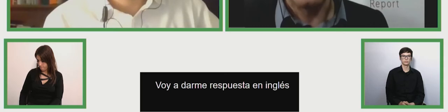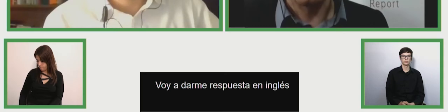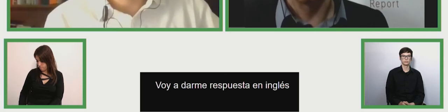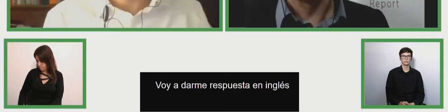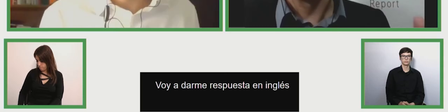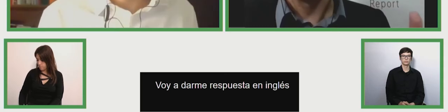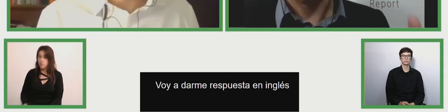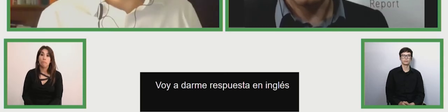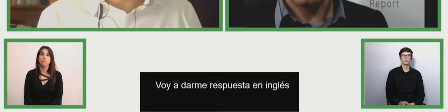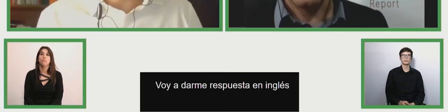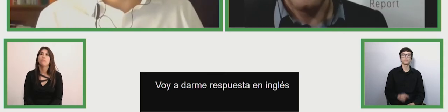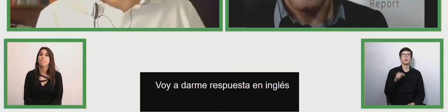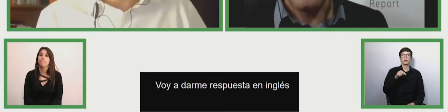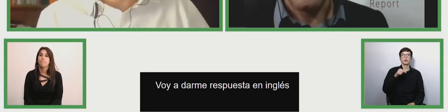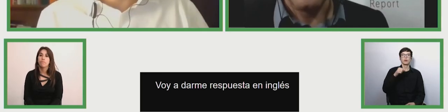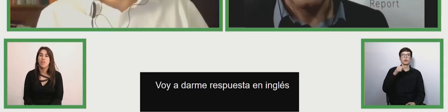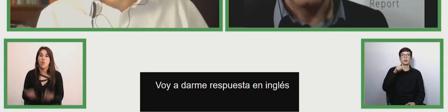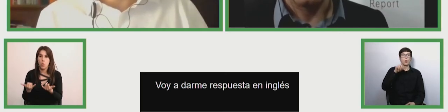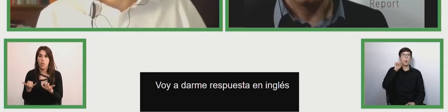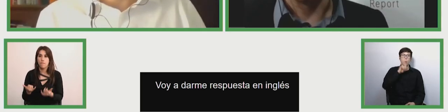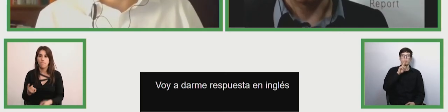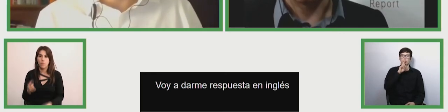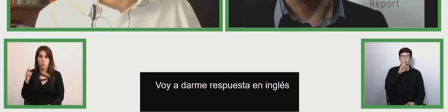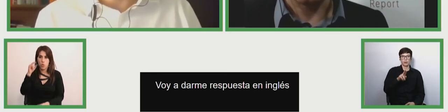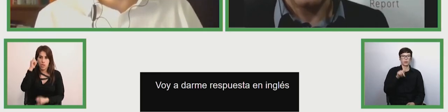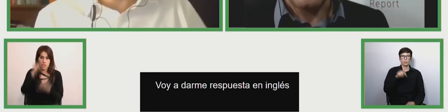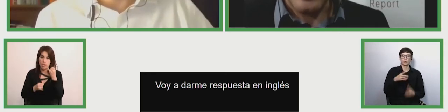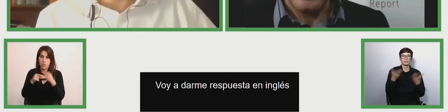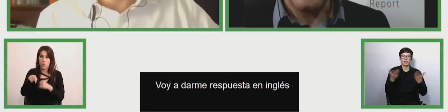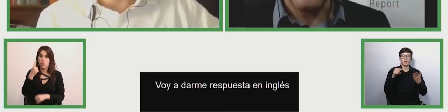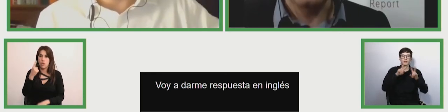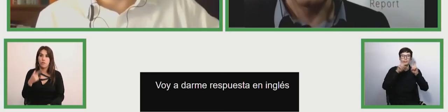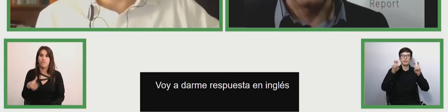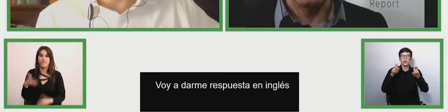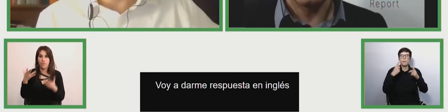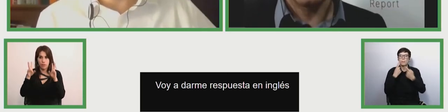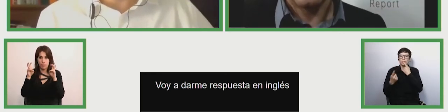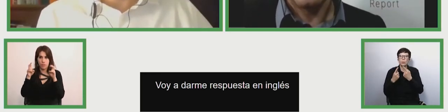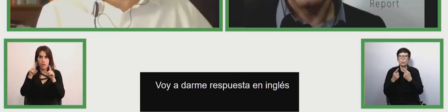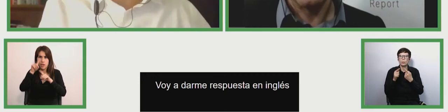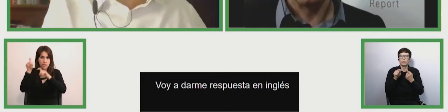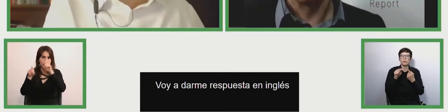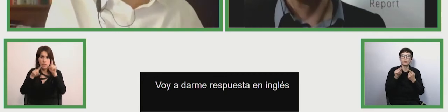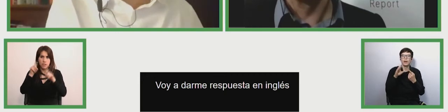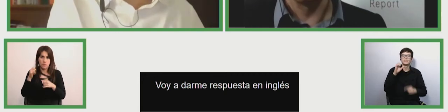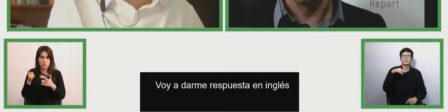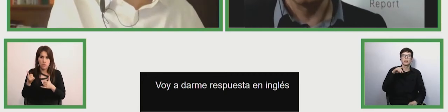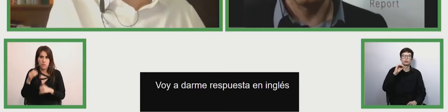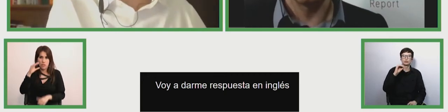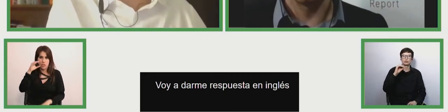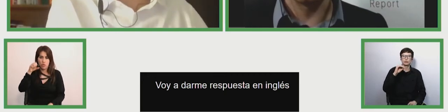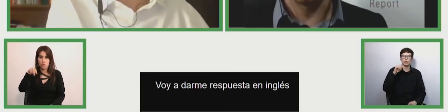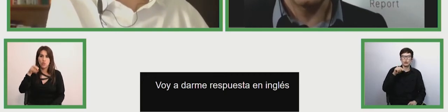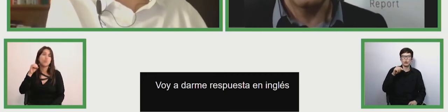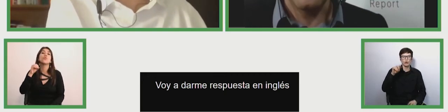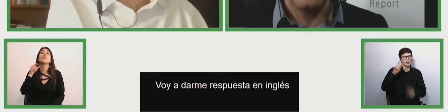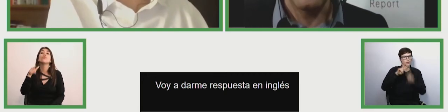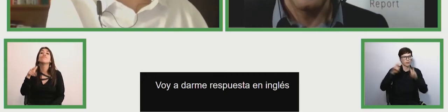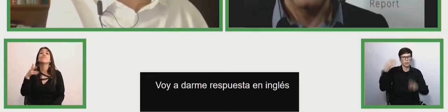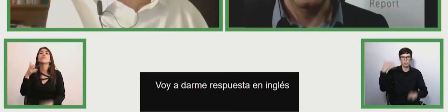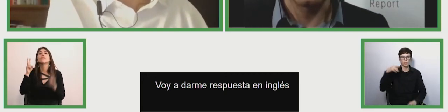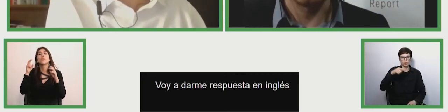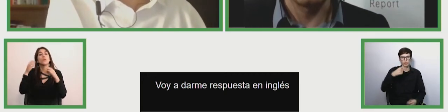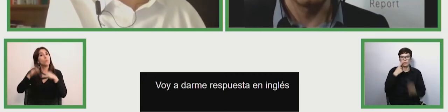Dima respuesta en censo y encuestas son fuertemente alentados a